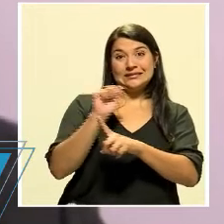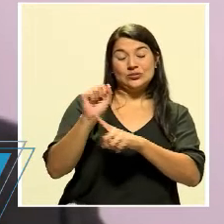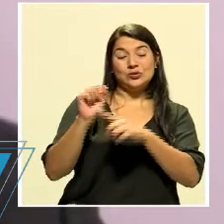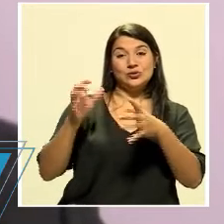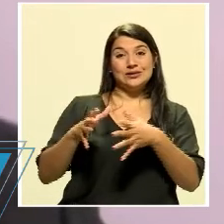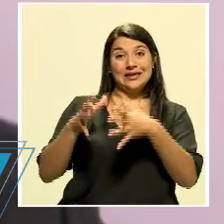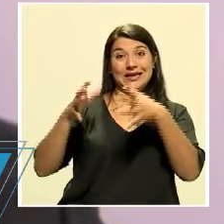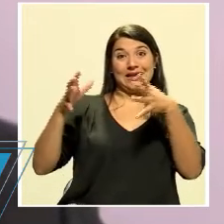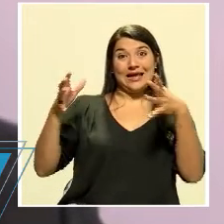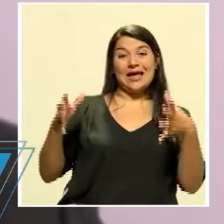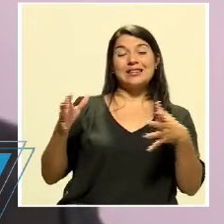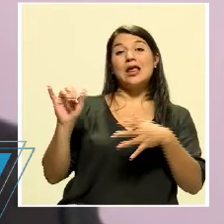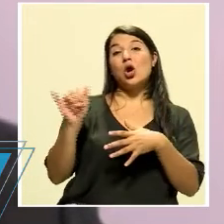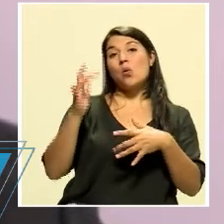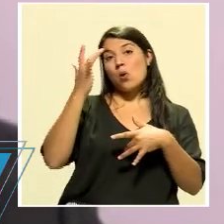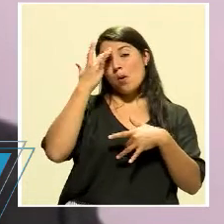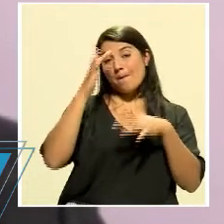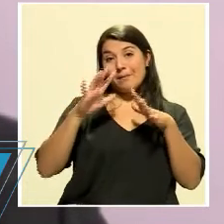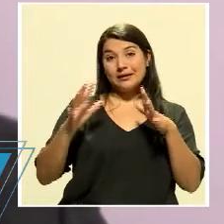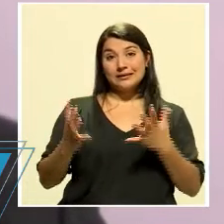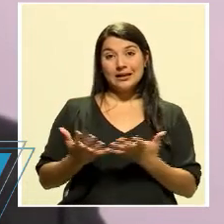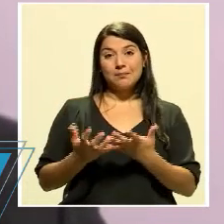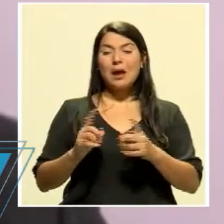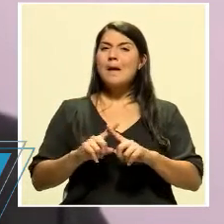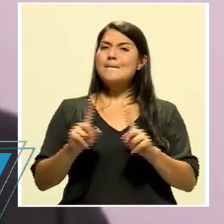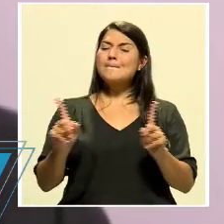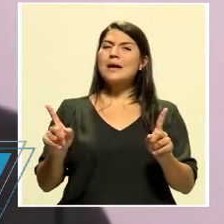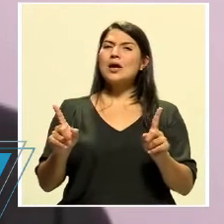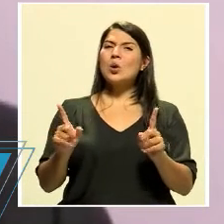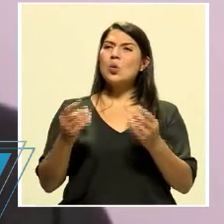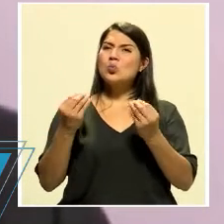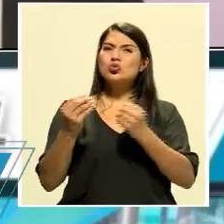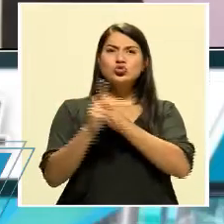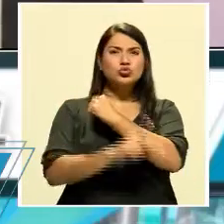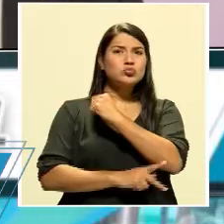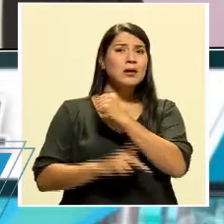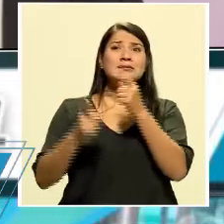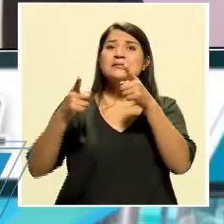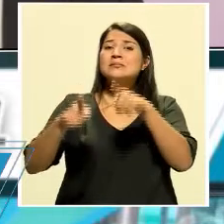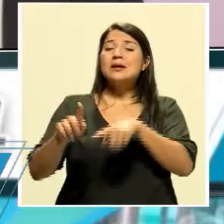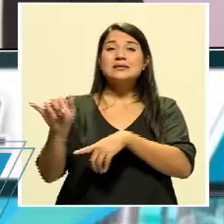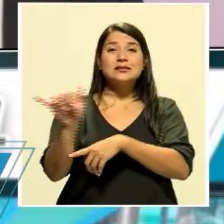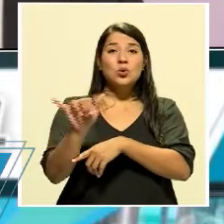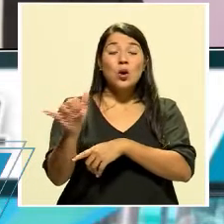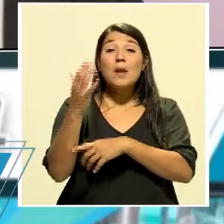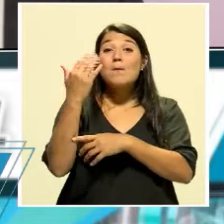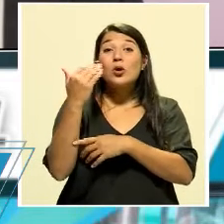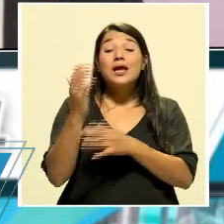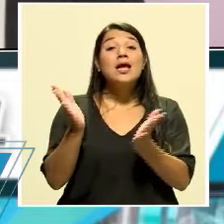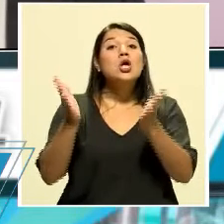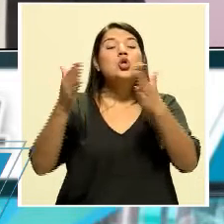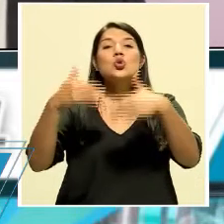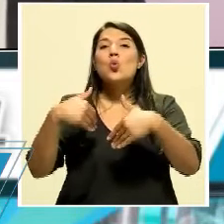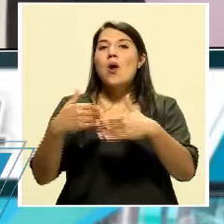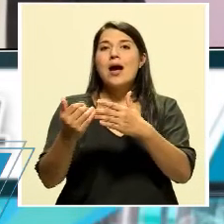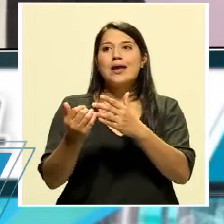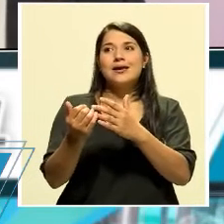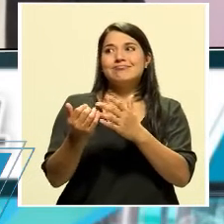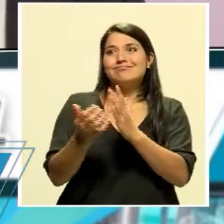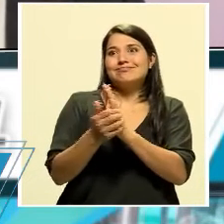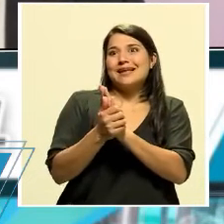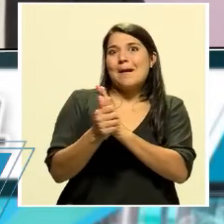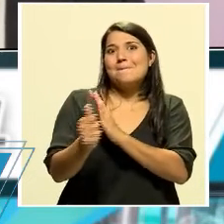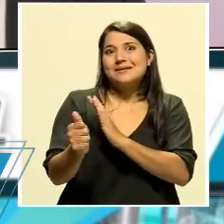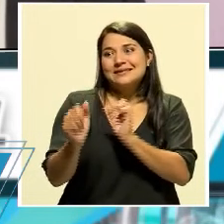titánico como lo es una pandemia, pero aquí de muchos países les ha pasado lo mismo porque, como le digo, no hay una capacidad de previsión